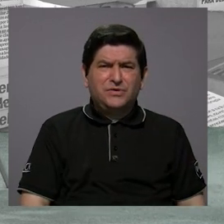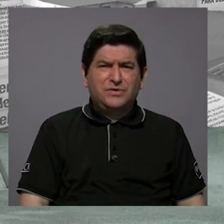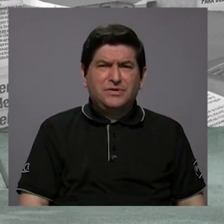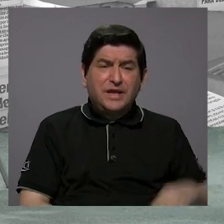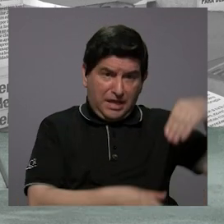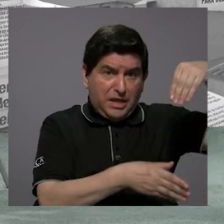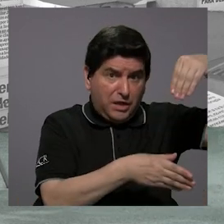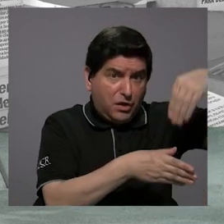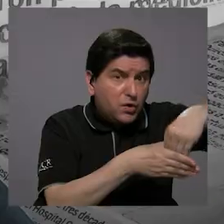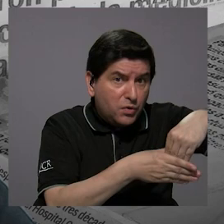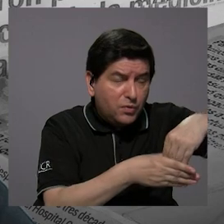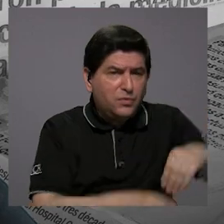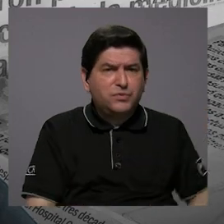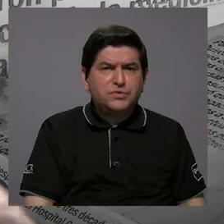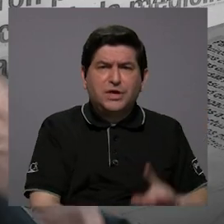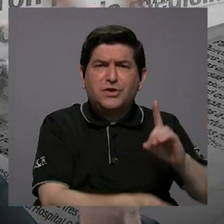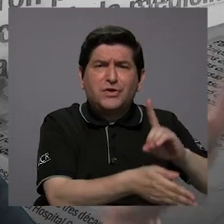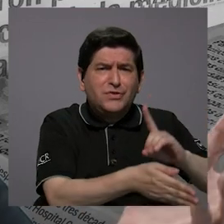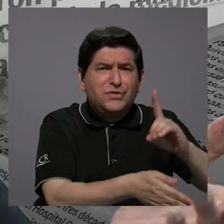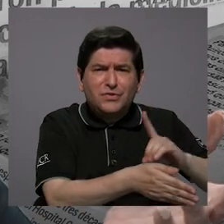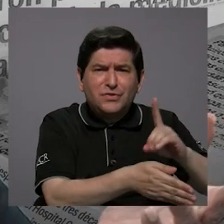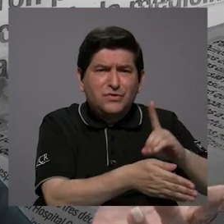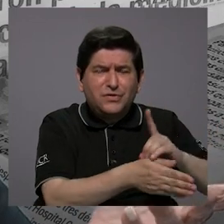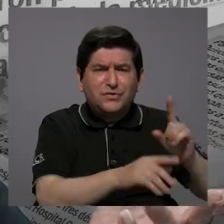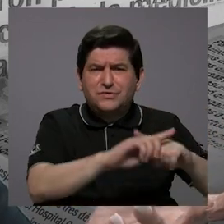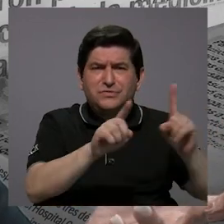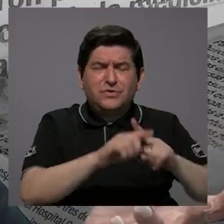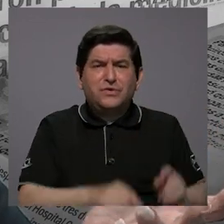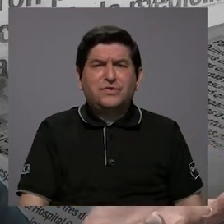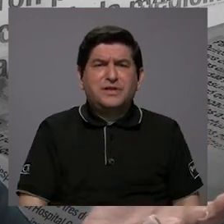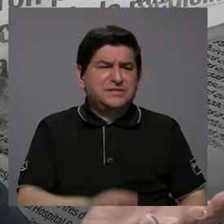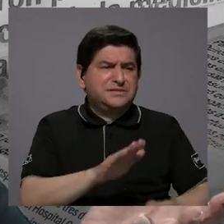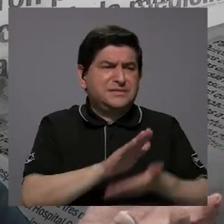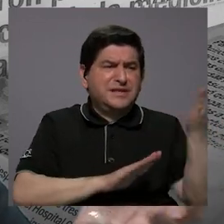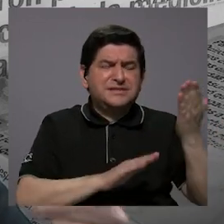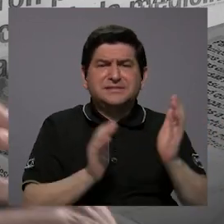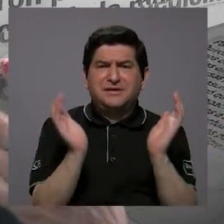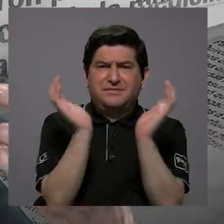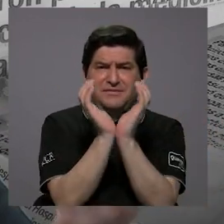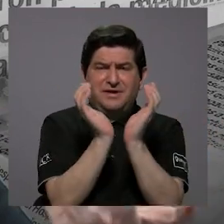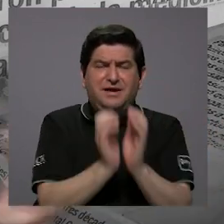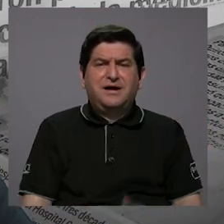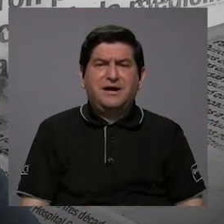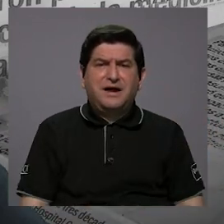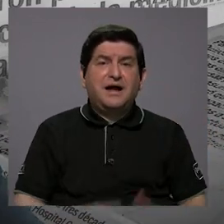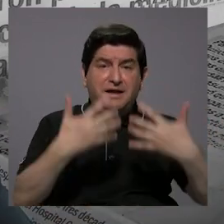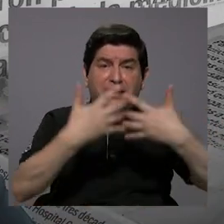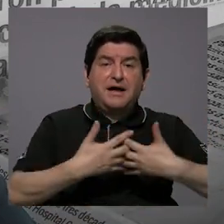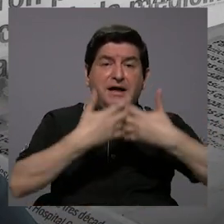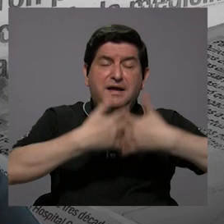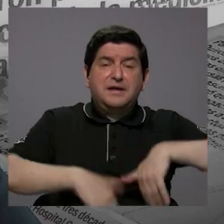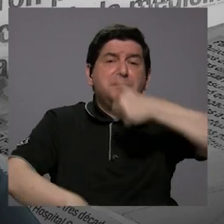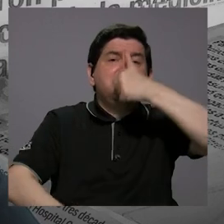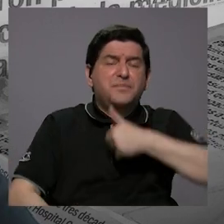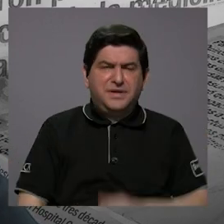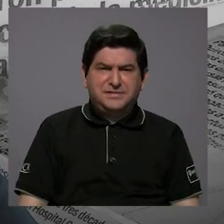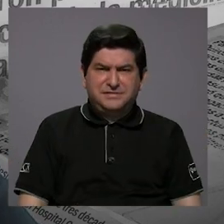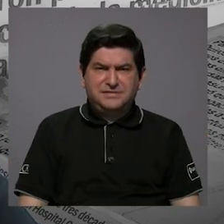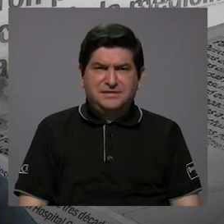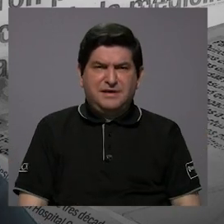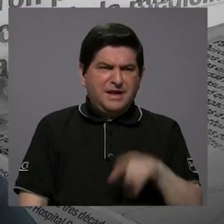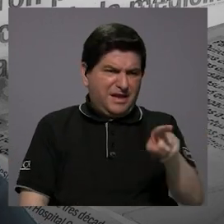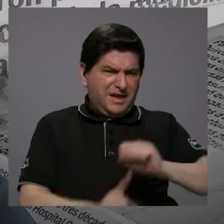con que hay mucho médico que ha salido de la caja del Seguro Social y se ha ido a la empresa privada. ¿Qué